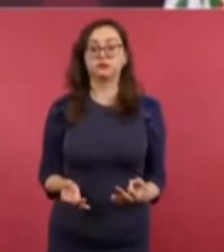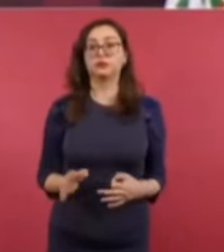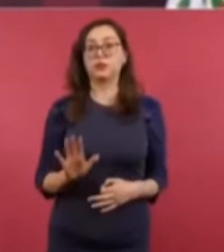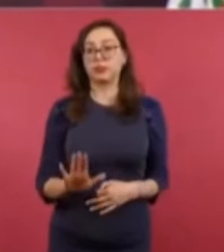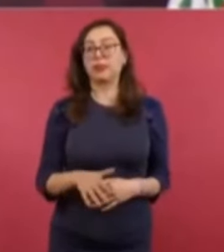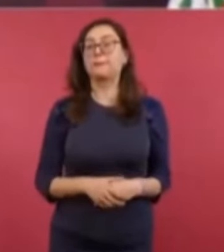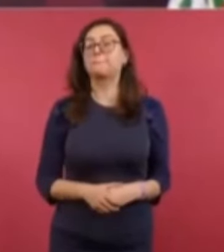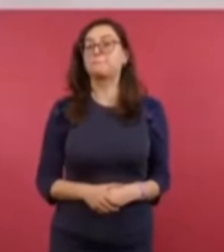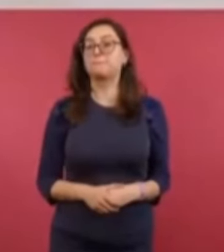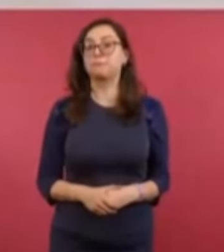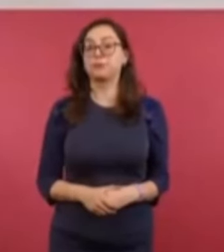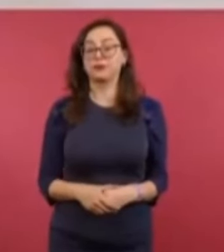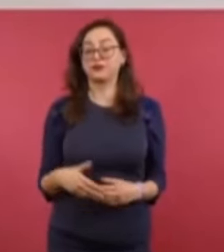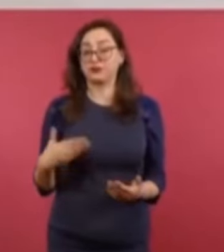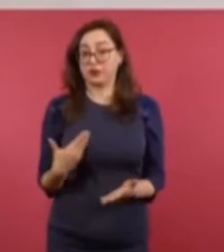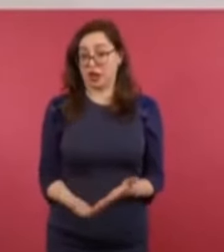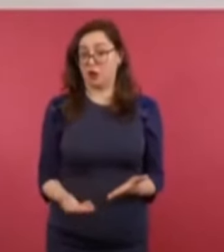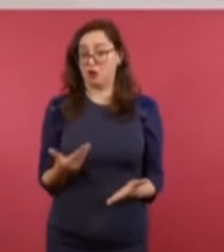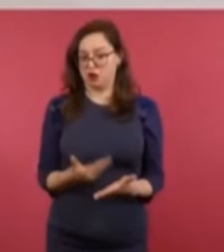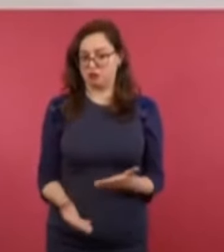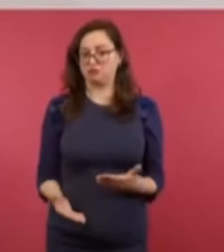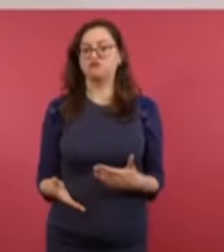sindicatos